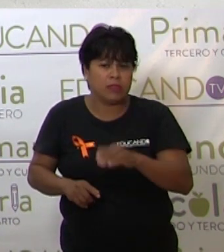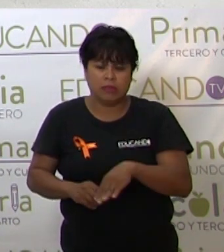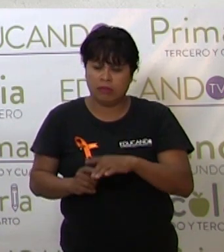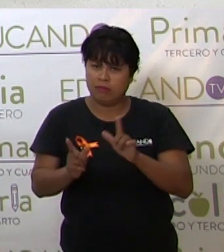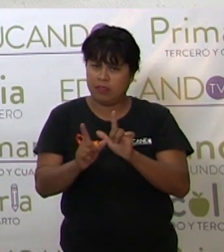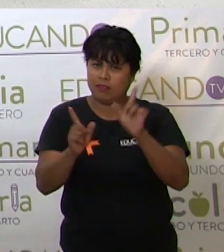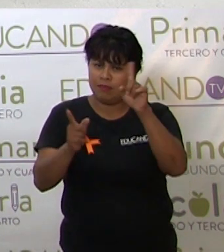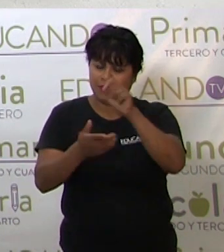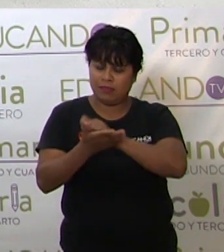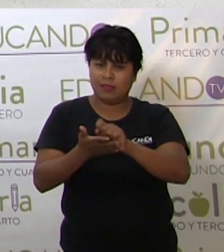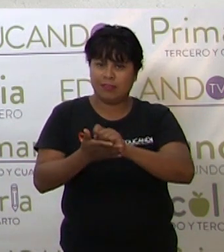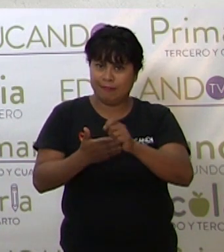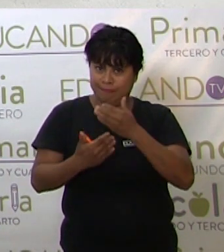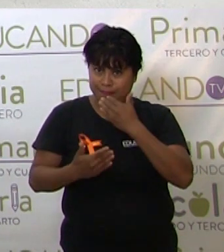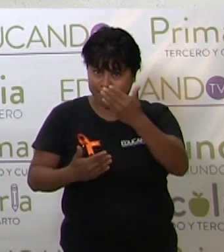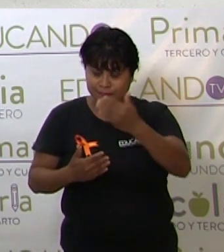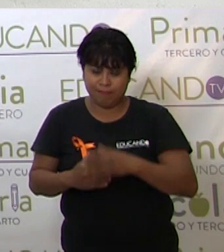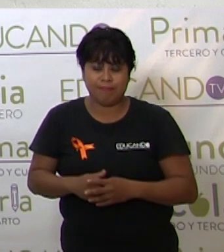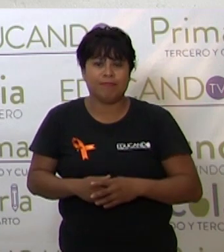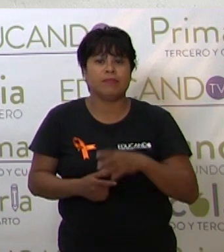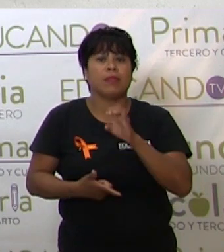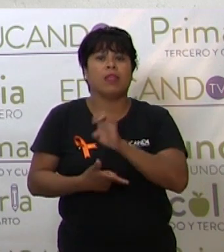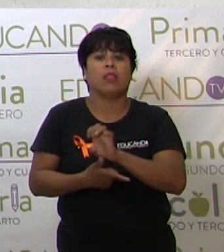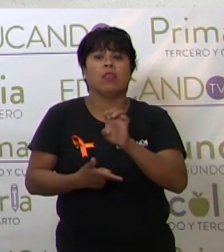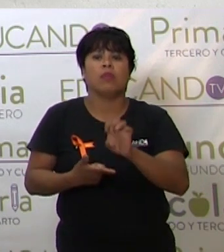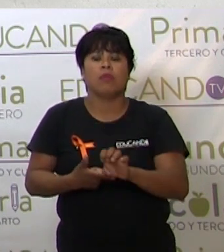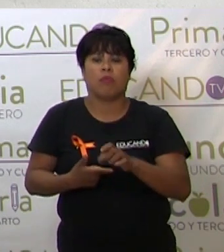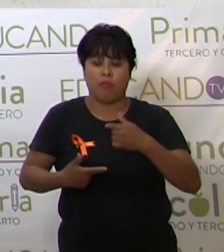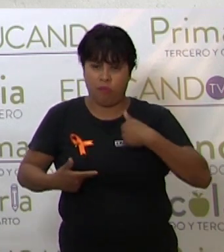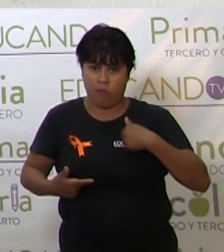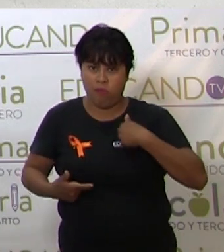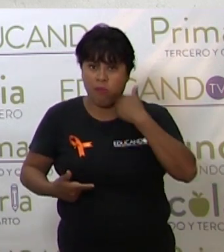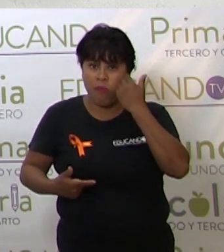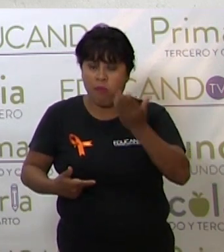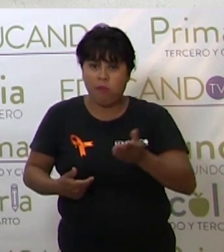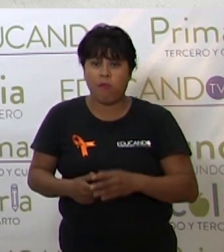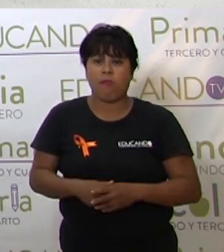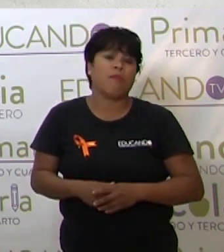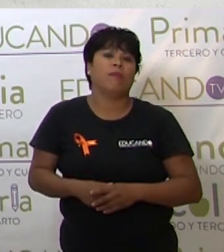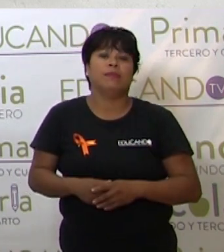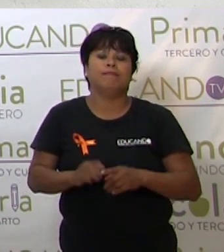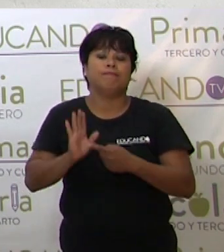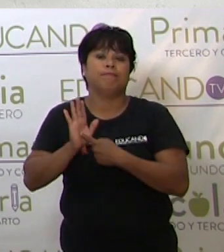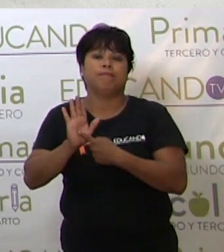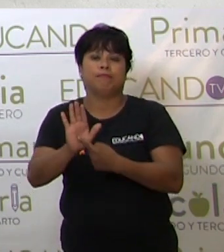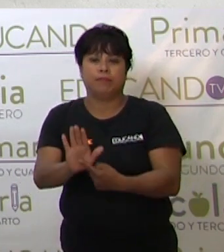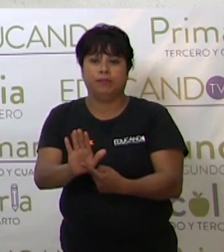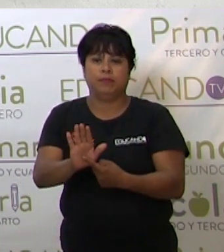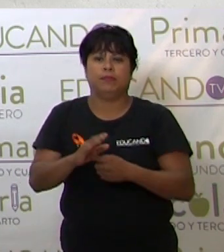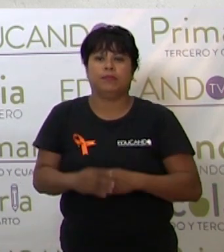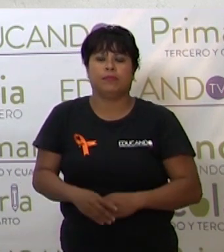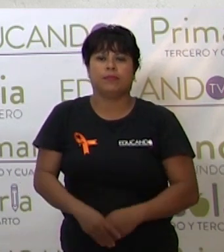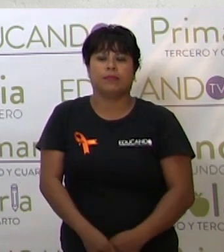escribir, ¿verdad? Entonces, yo lo que quiero es mostrarles